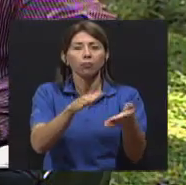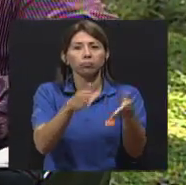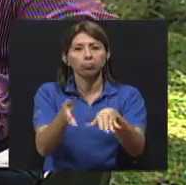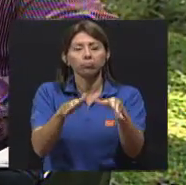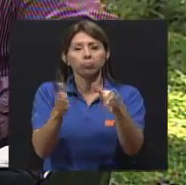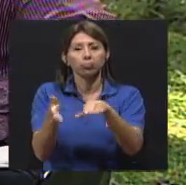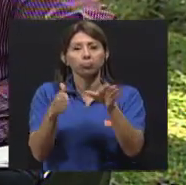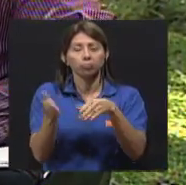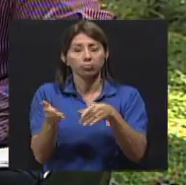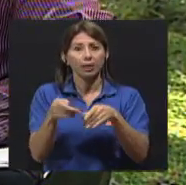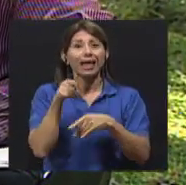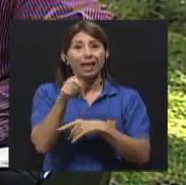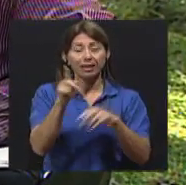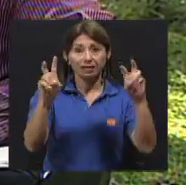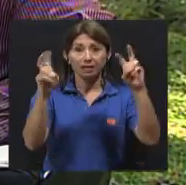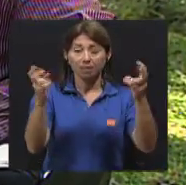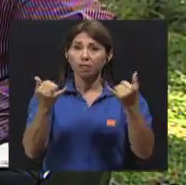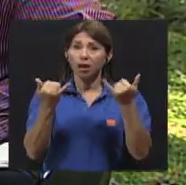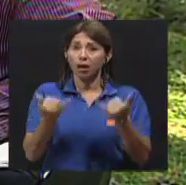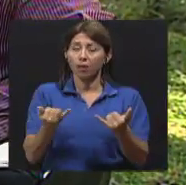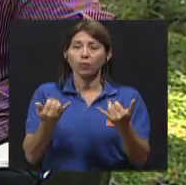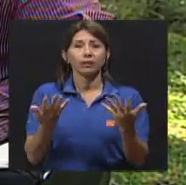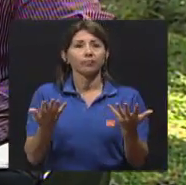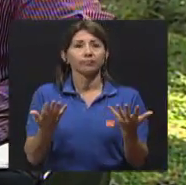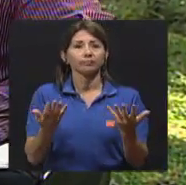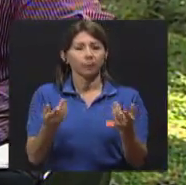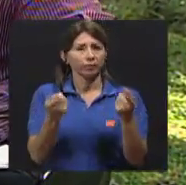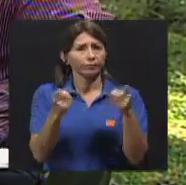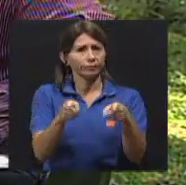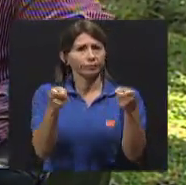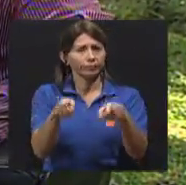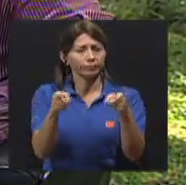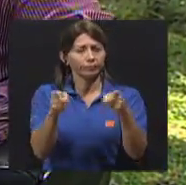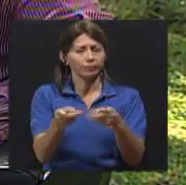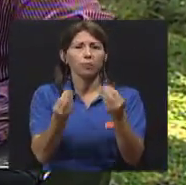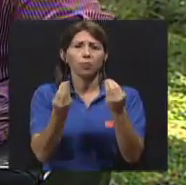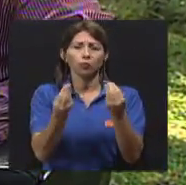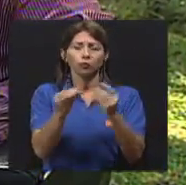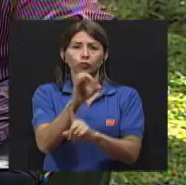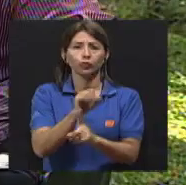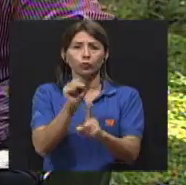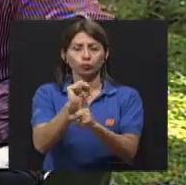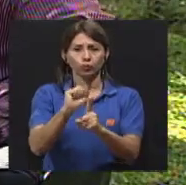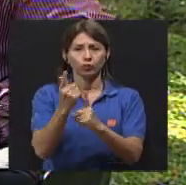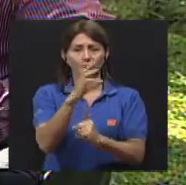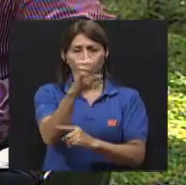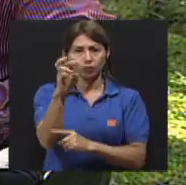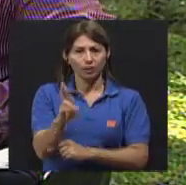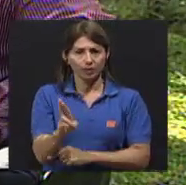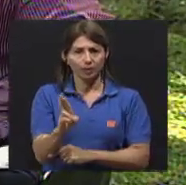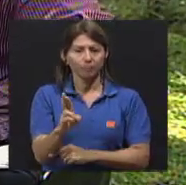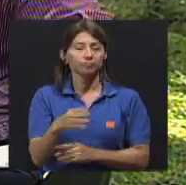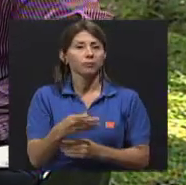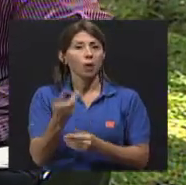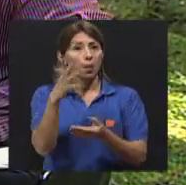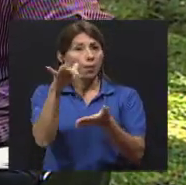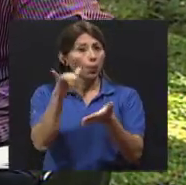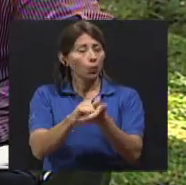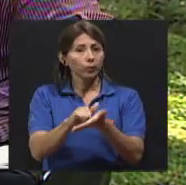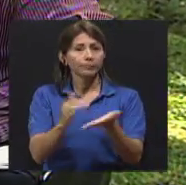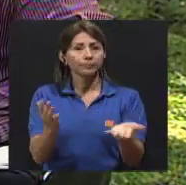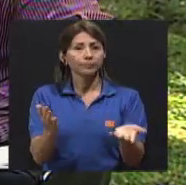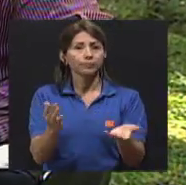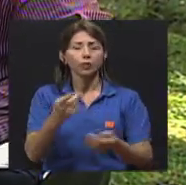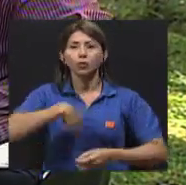dinámicas sociales que hoy en día Costa Rica vive. Es por esto que cada vez más